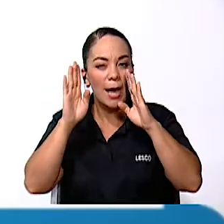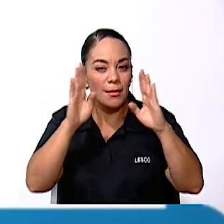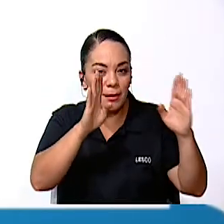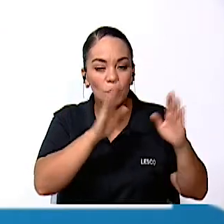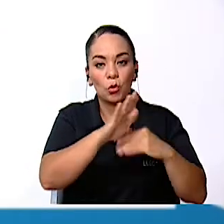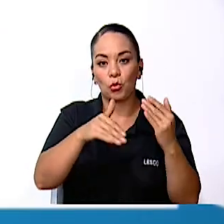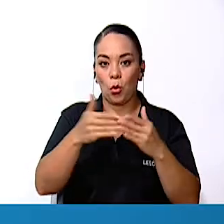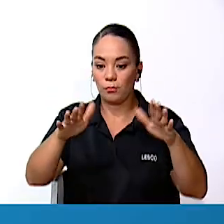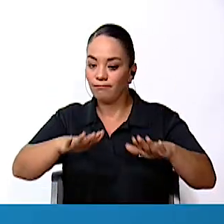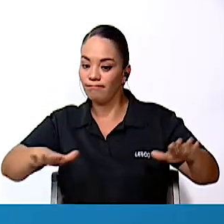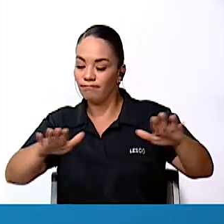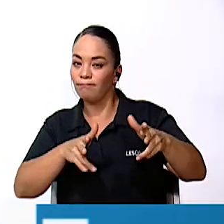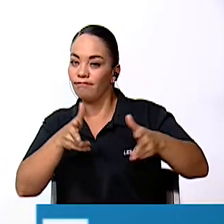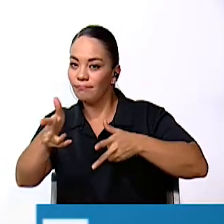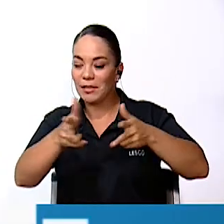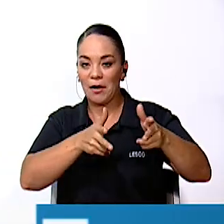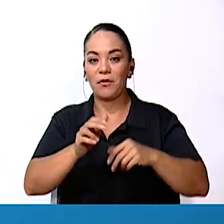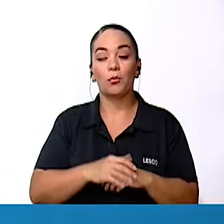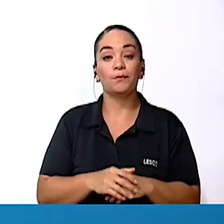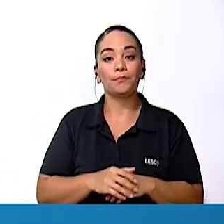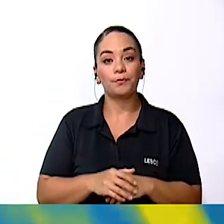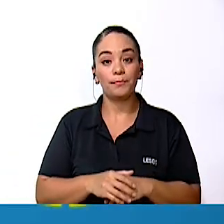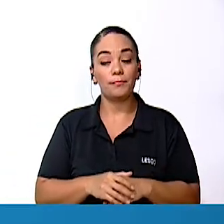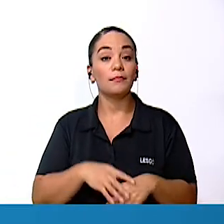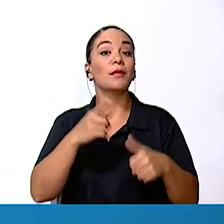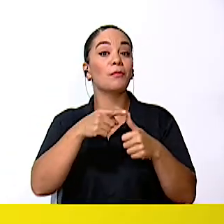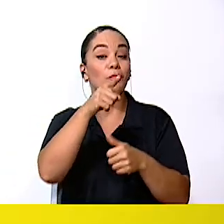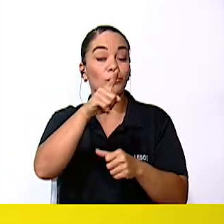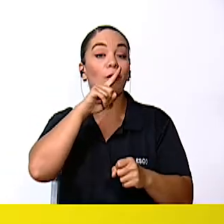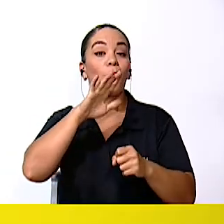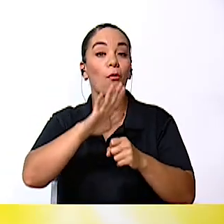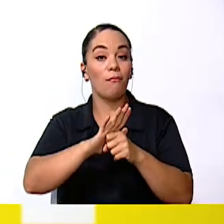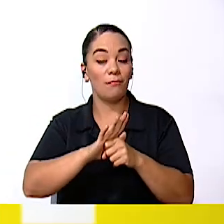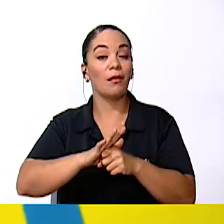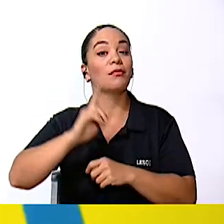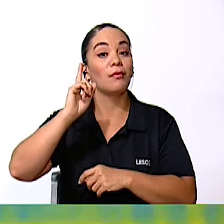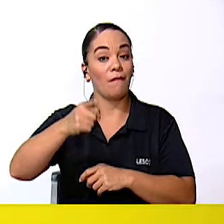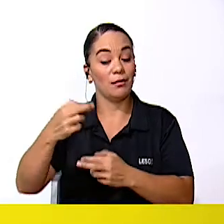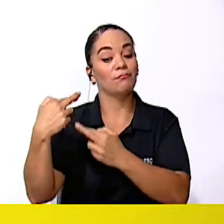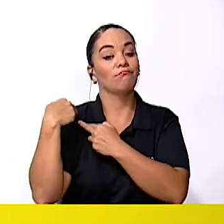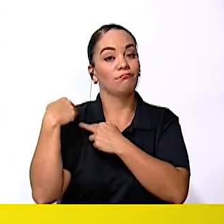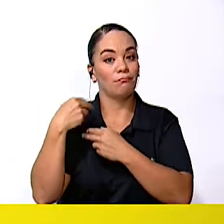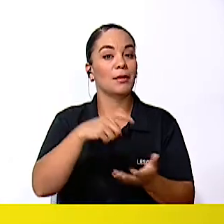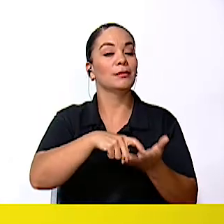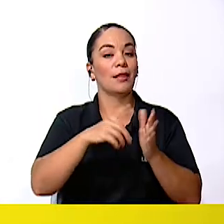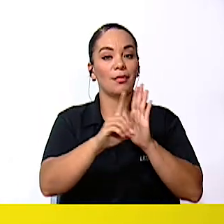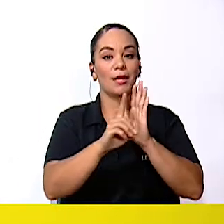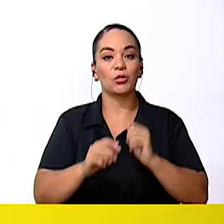condiciones del tráfico Así que ya sabes Primero cumple con tus deberes Para poder exigir tus derechos